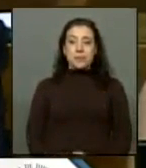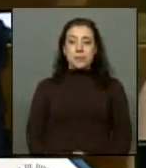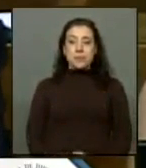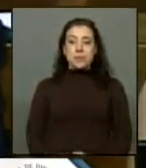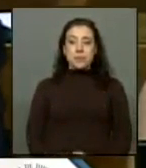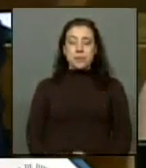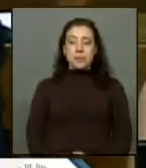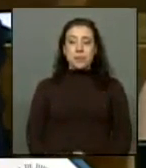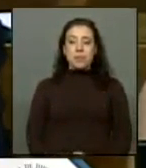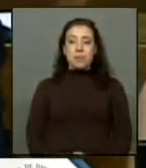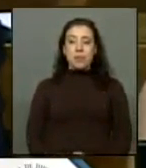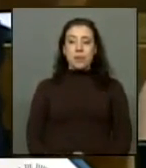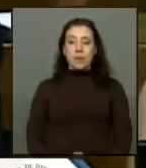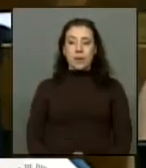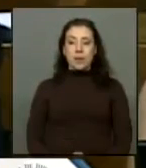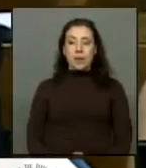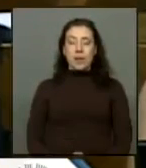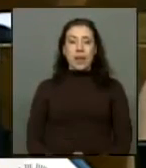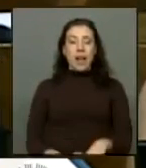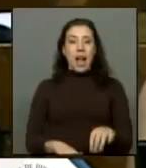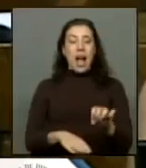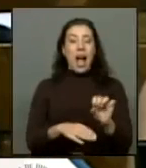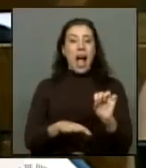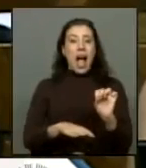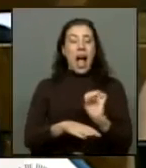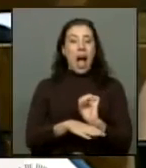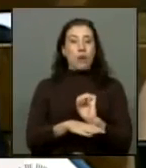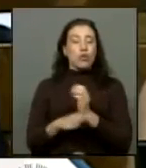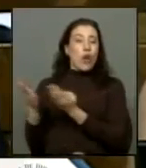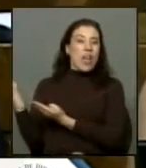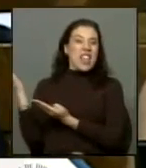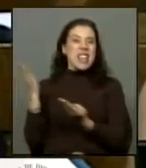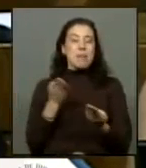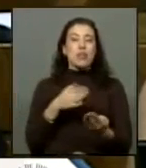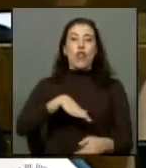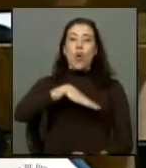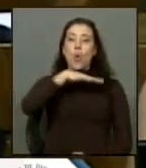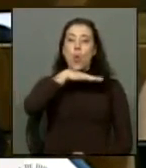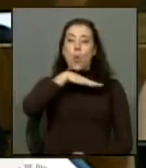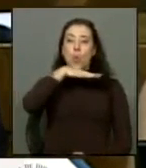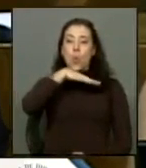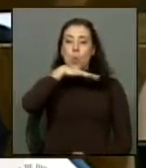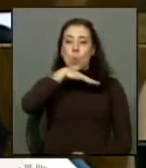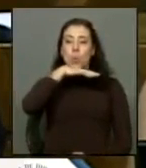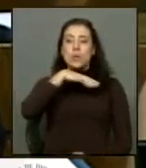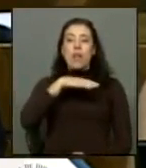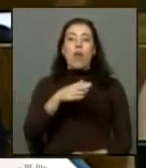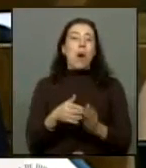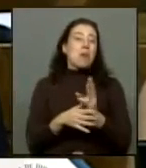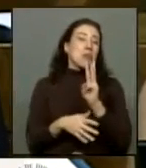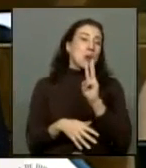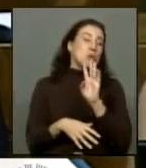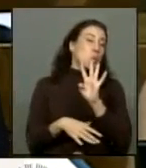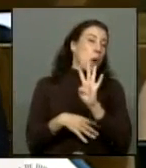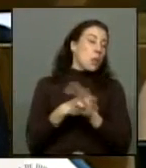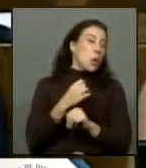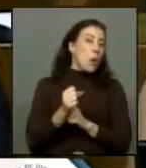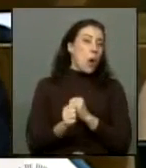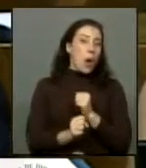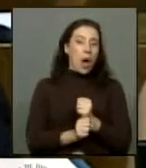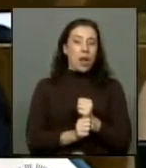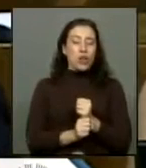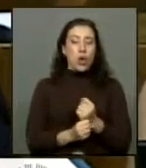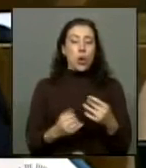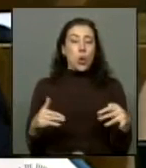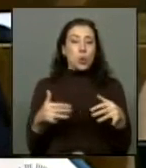vehículos importados usados que no tengan más de tres o cuatro años y que